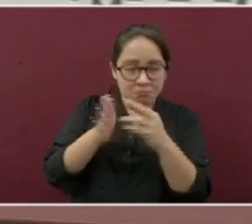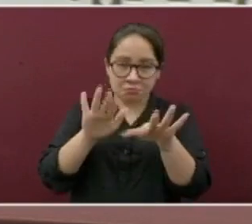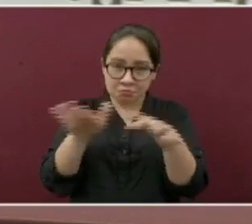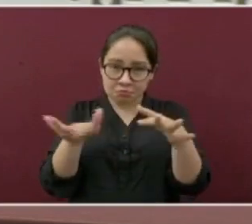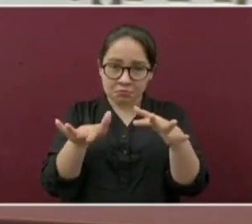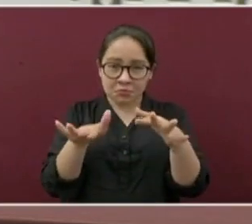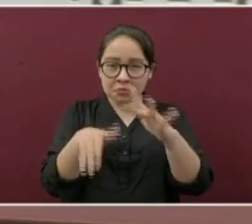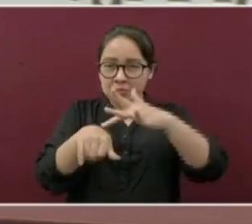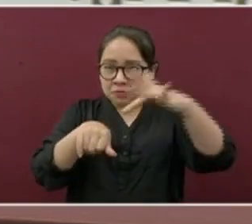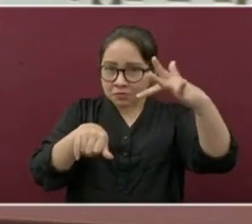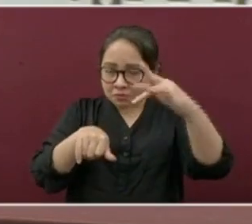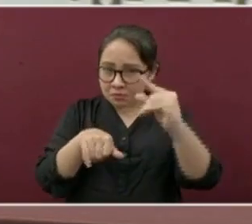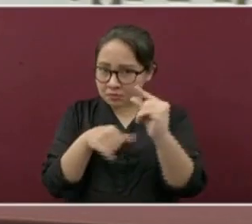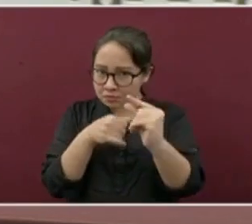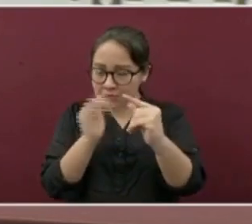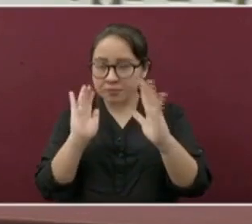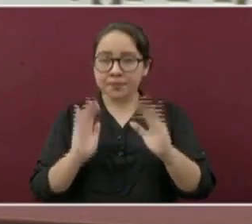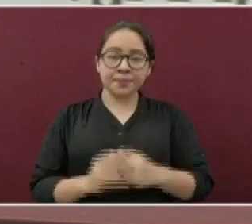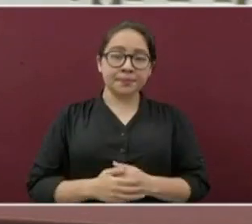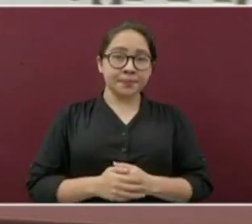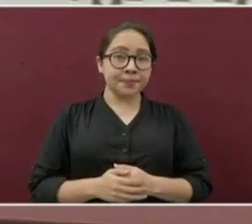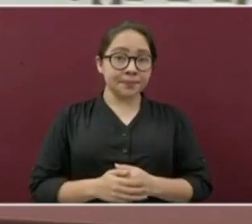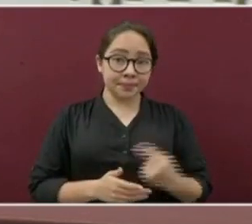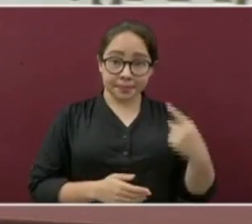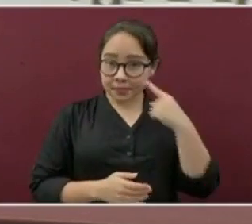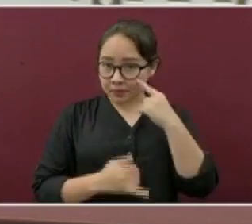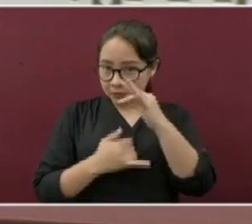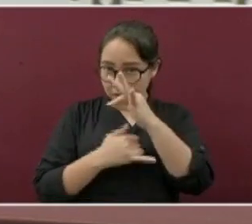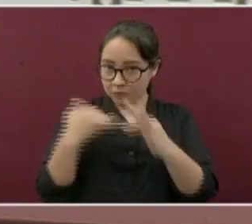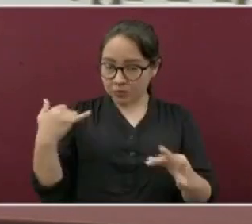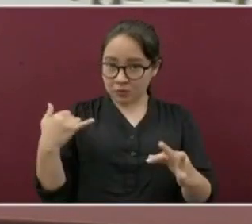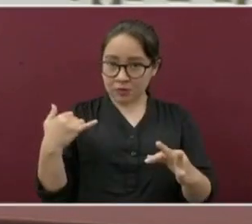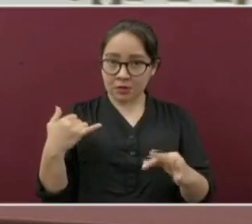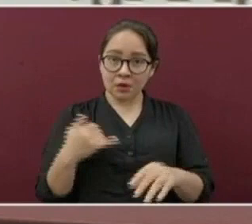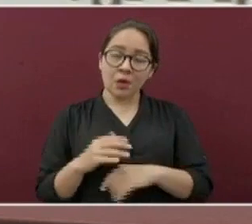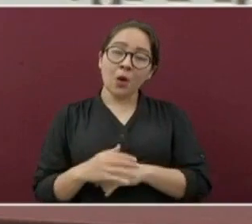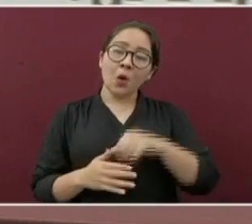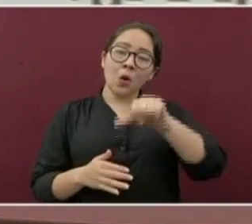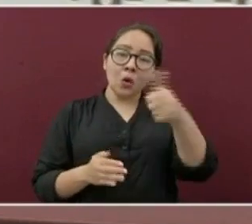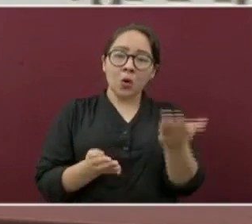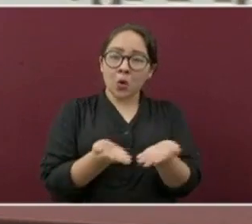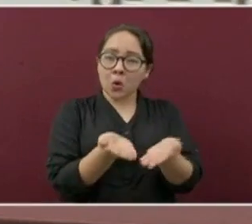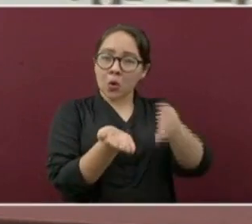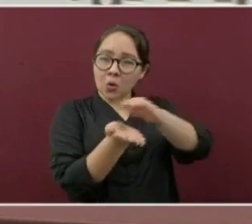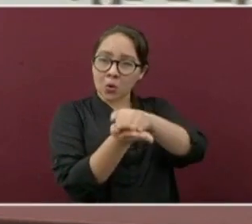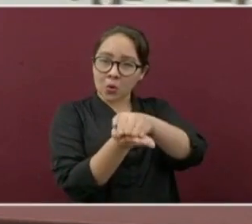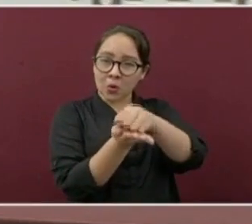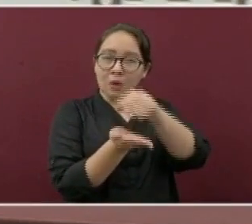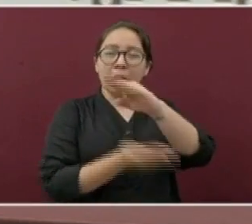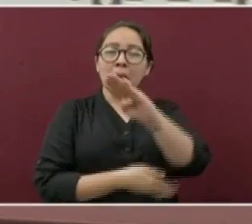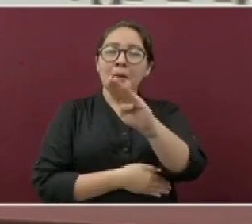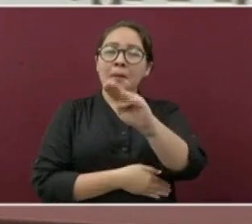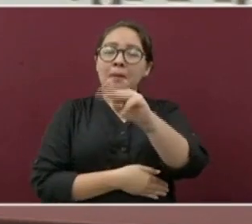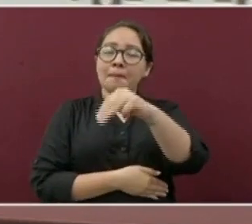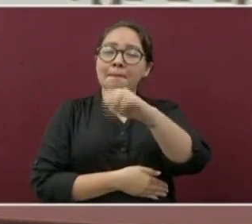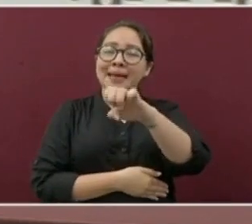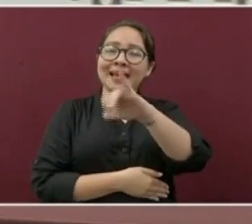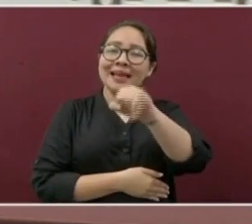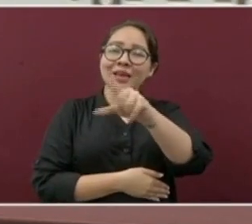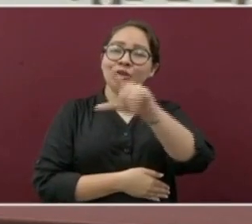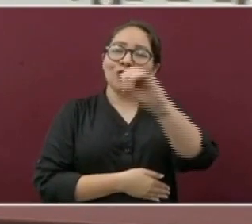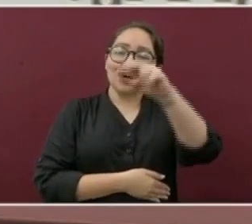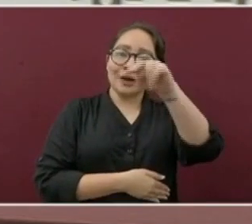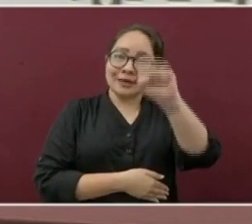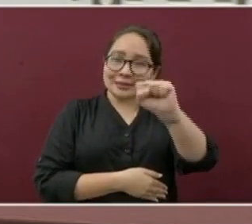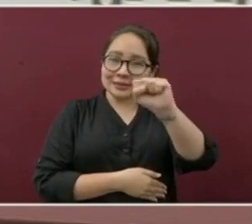ligero brillo. Finalmente, para el caso de mejillones y ostiones, asegúrate que la concha esté